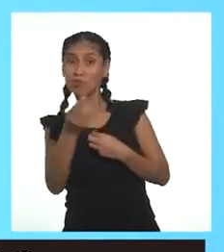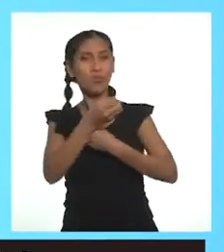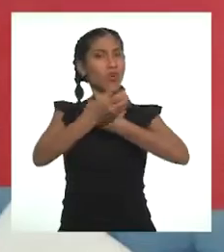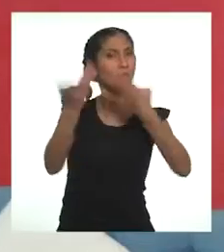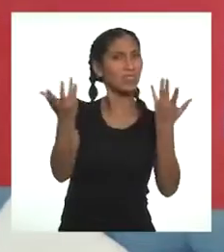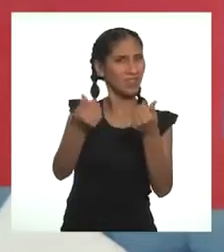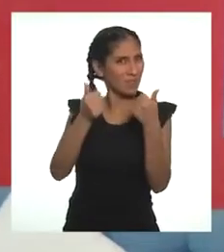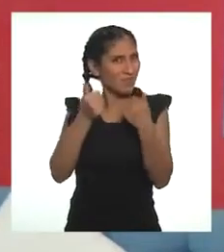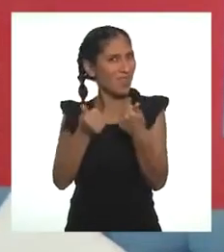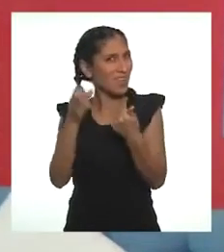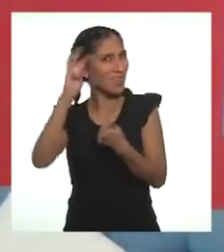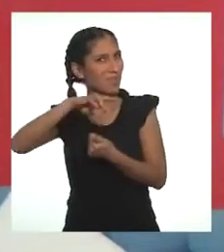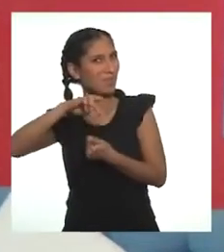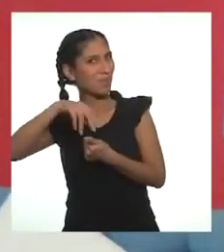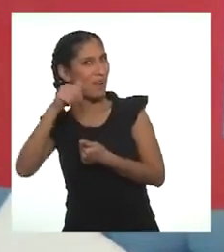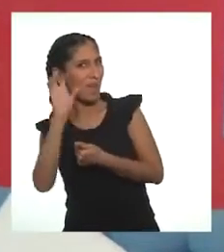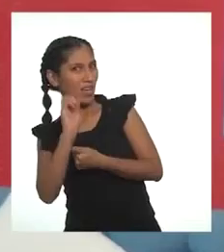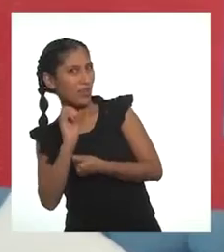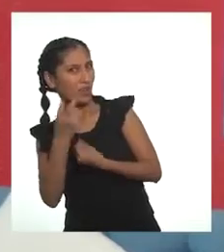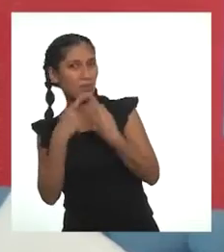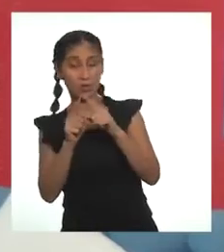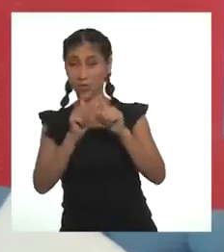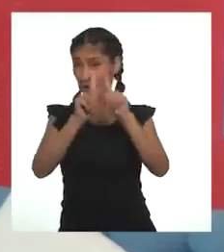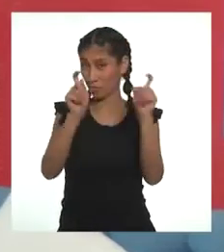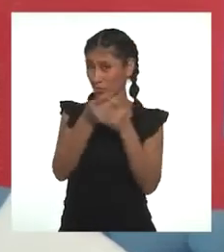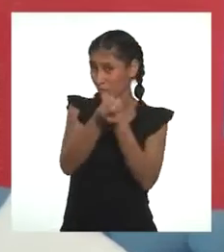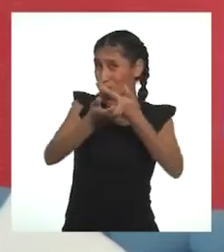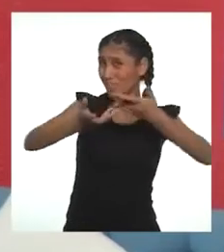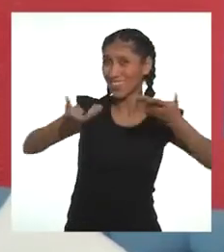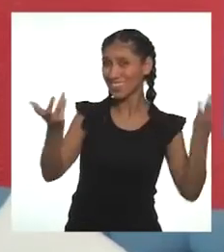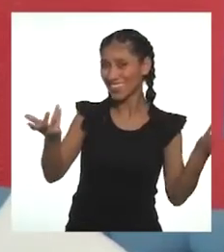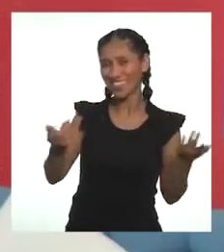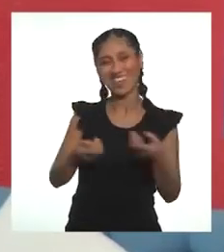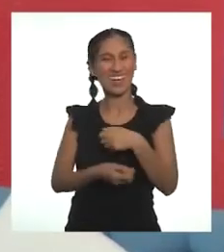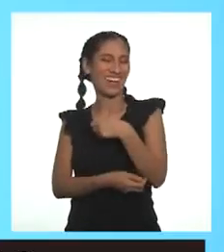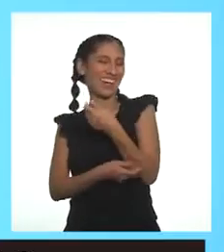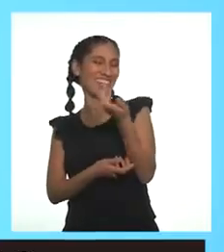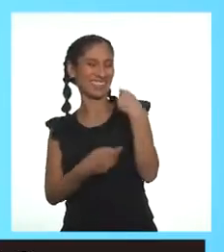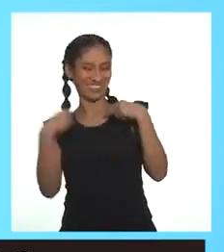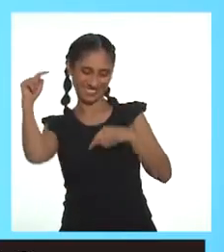están? Bien, Mario, pero creo que la pregunta es, ¿dónde estás?